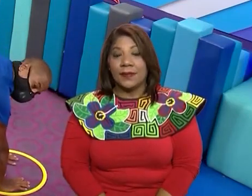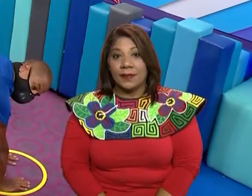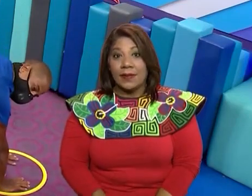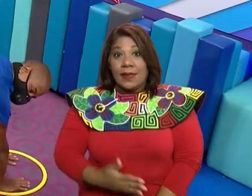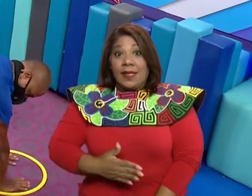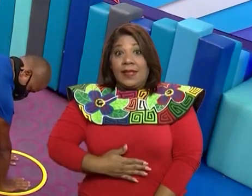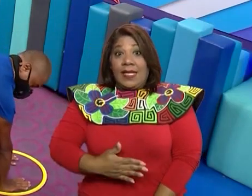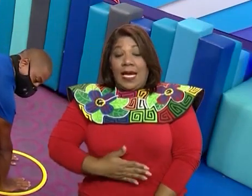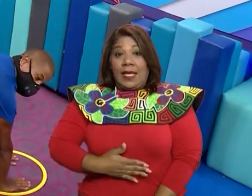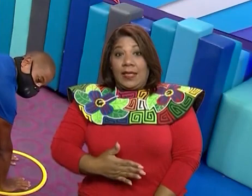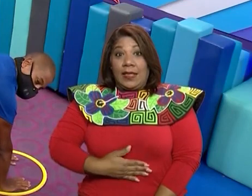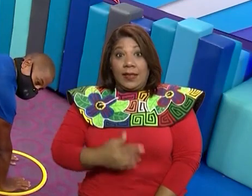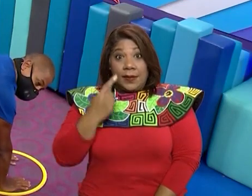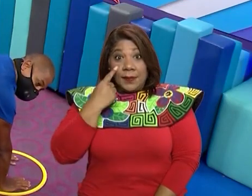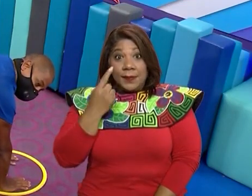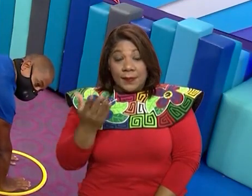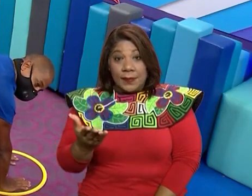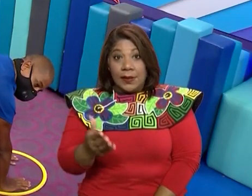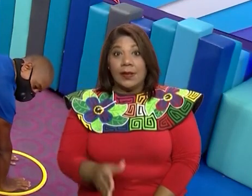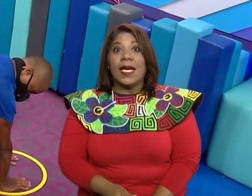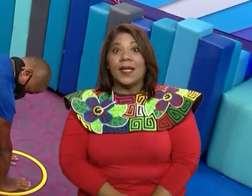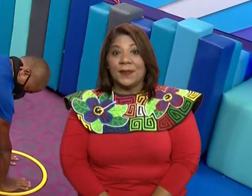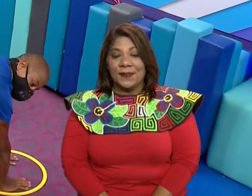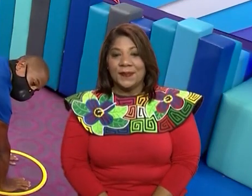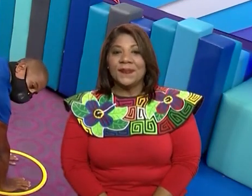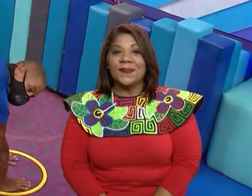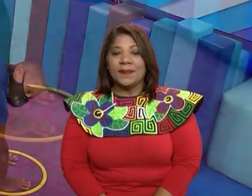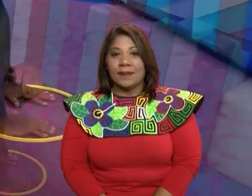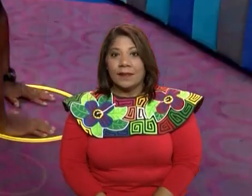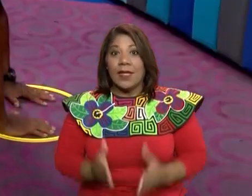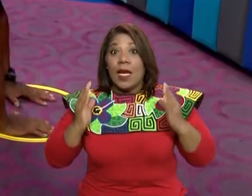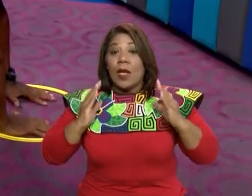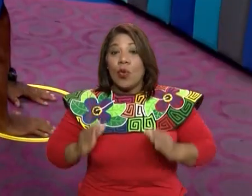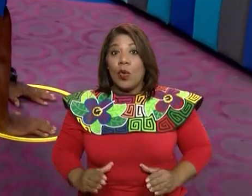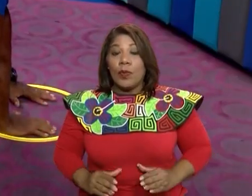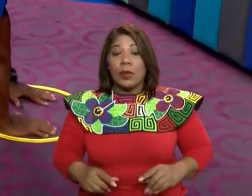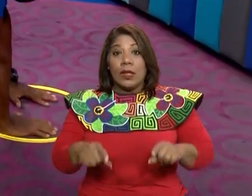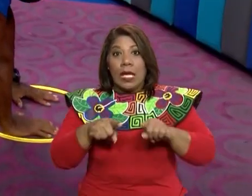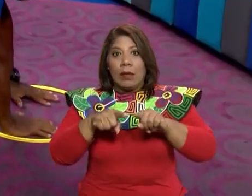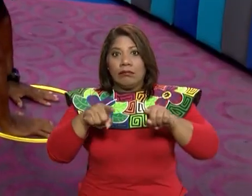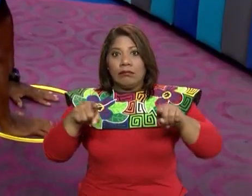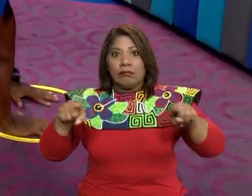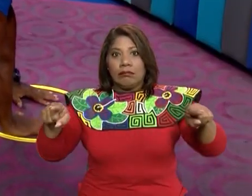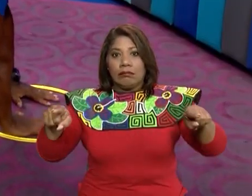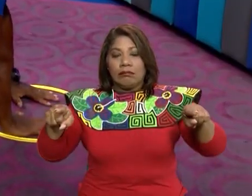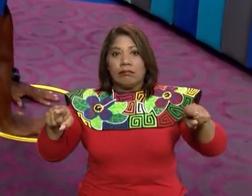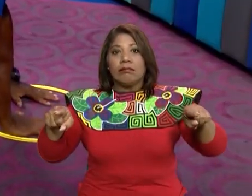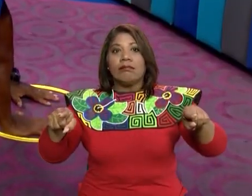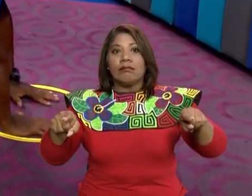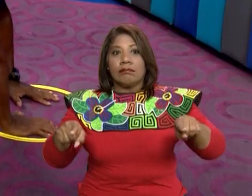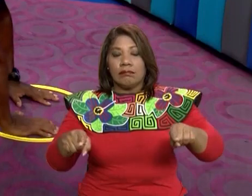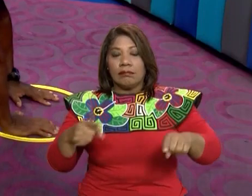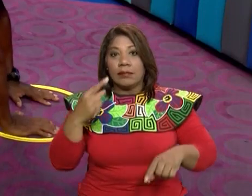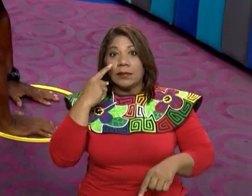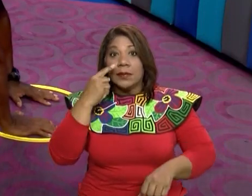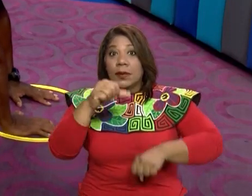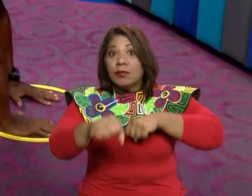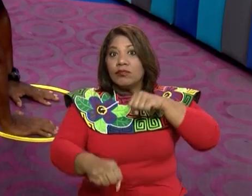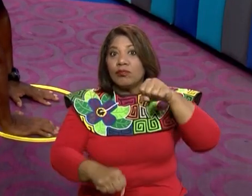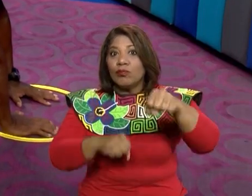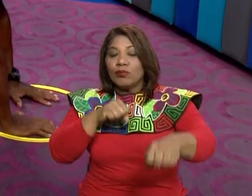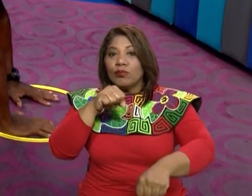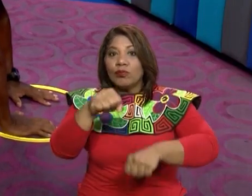rectas, el cuerpo totalmente recto. Y vamos a alternar las piernas como si estuviésemos montando bicicleta.